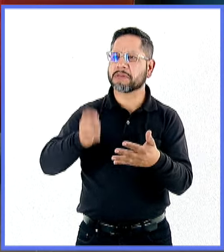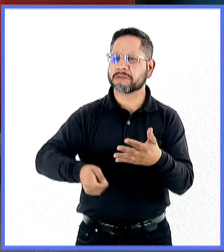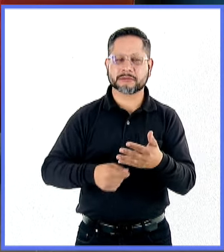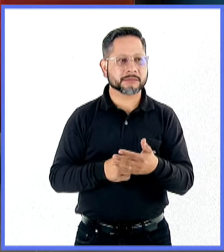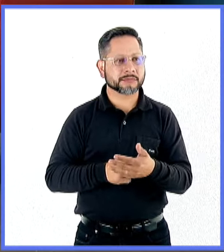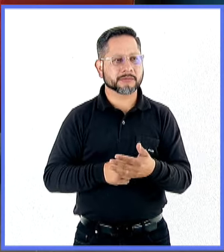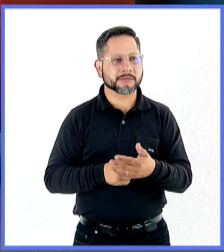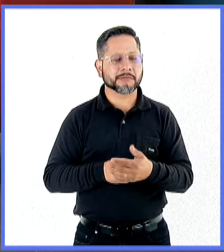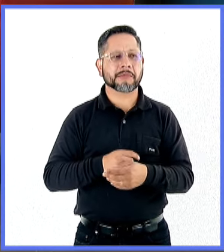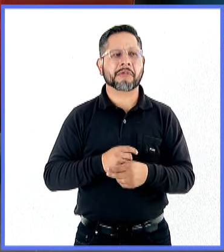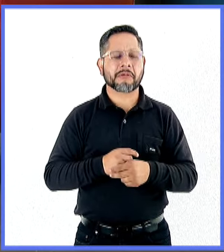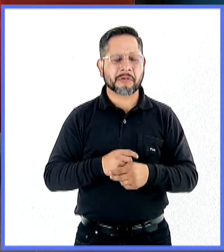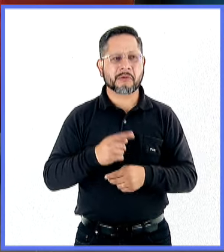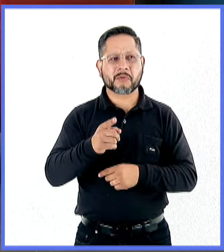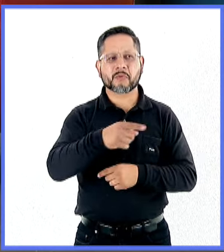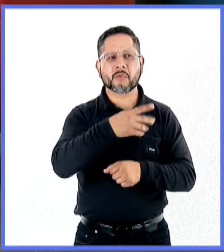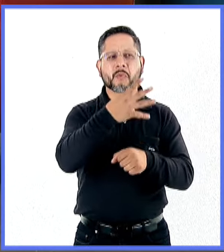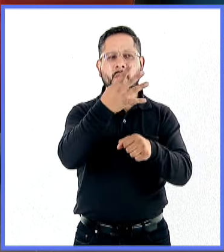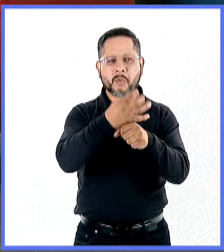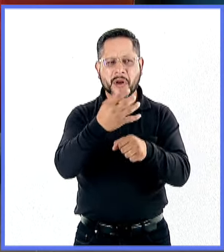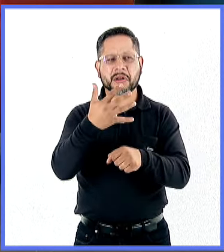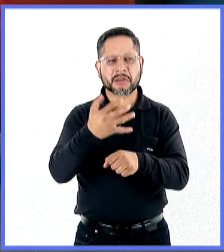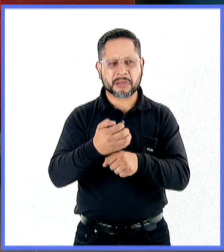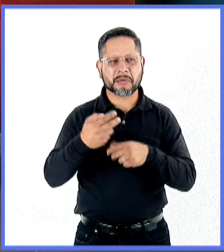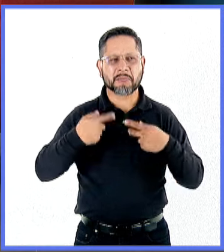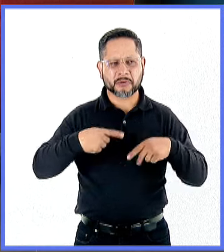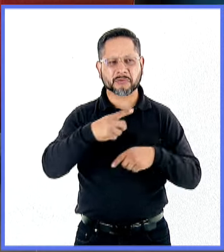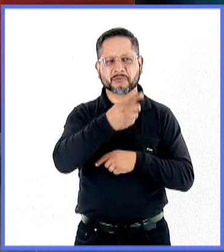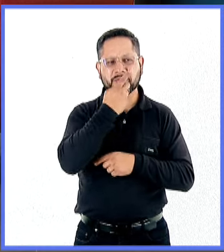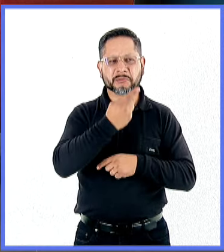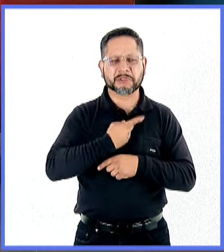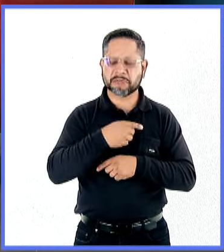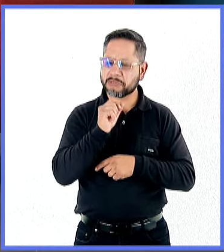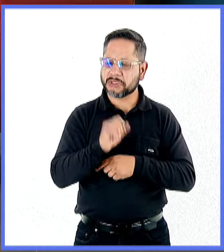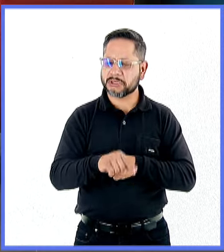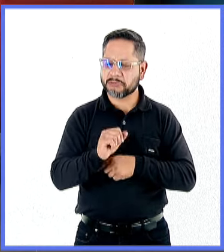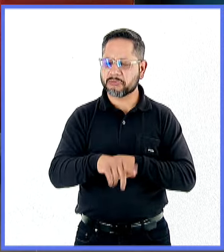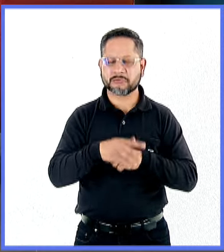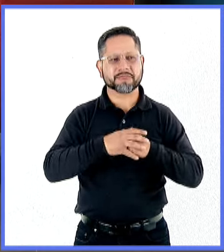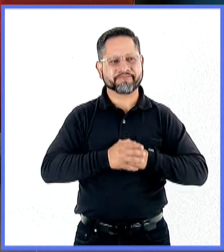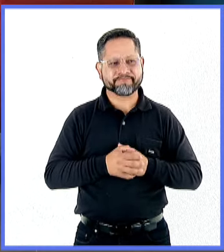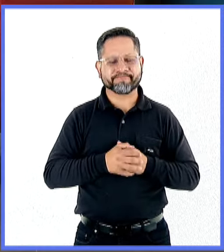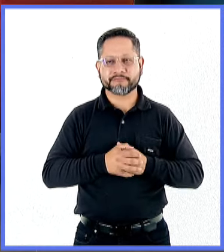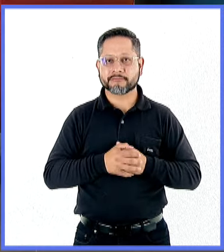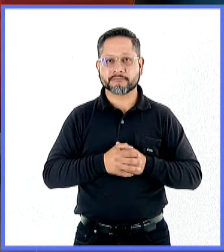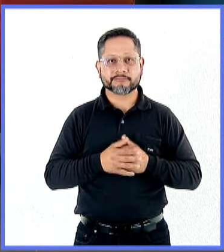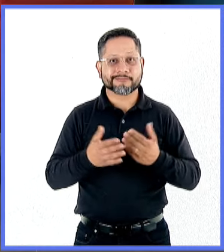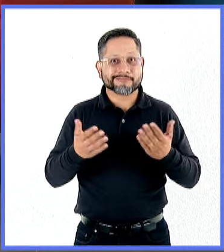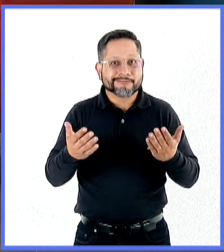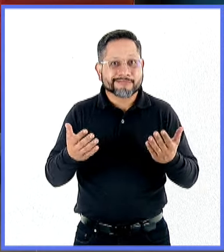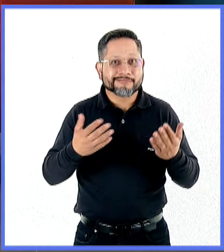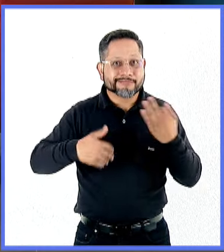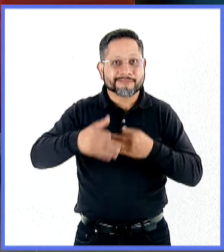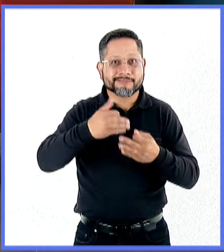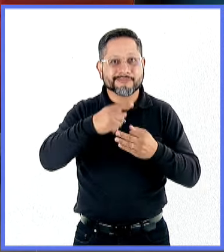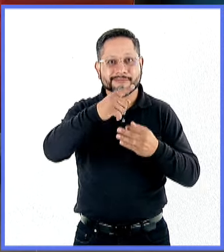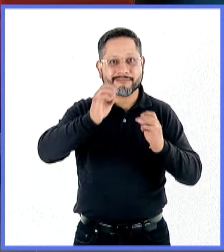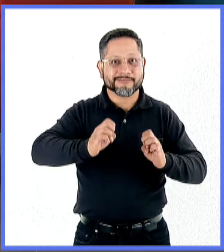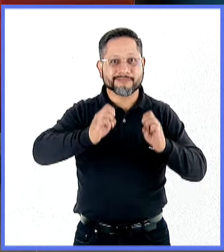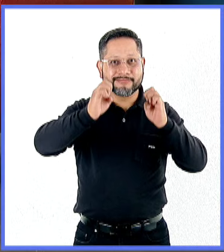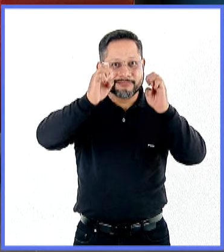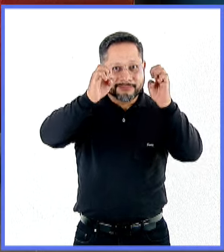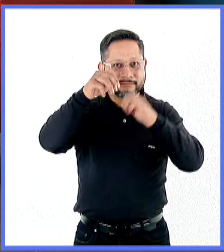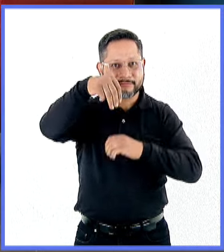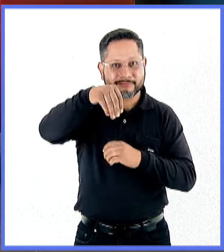rió, y me dijo, eres la cuarta o quinta persona que me dice eso, ¿no? Pues, así estamos al Palacio de Medellín, porque hay mucho que hacer. Y